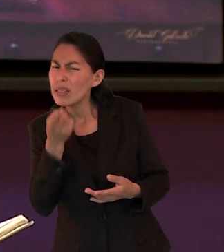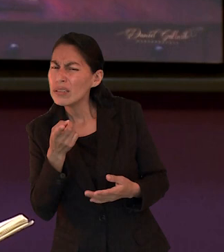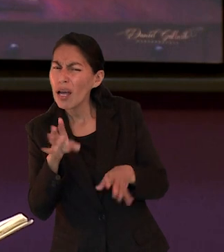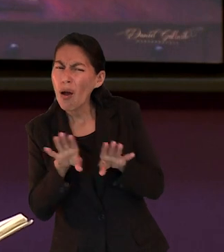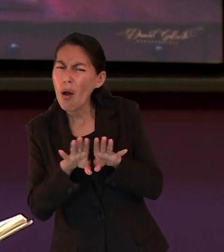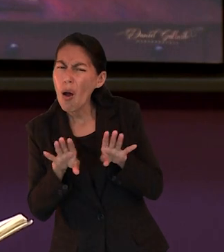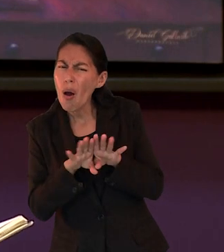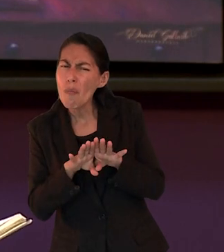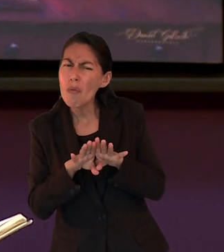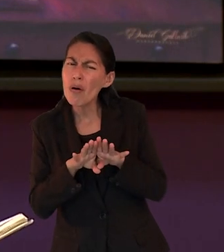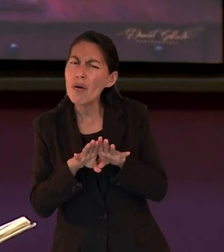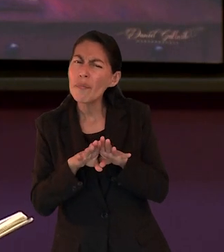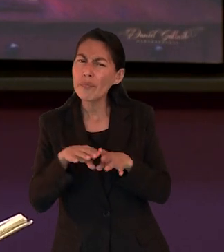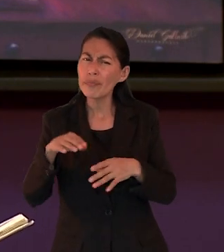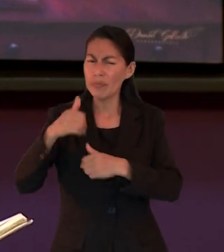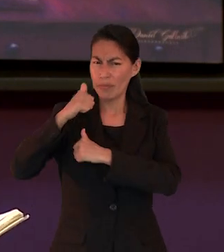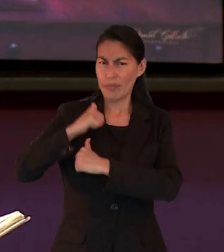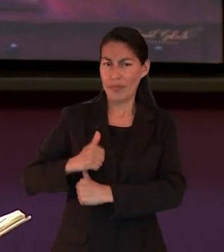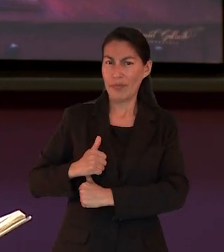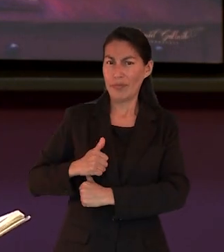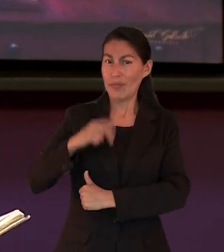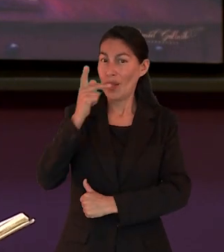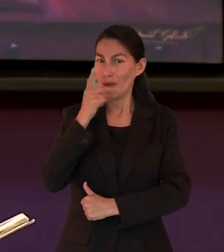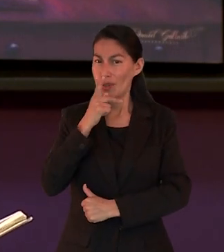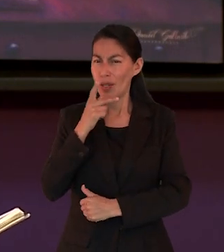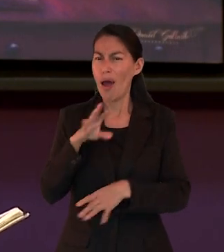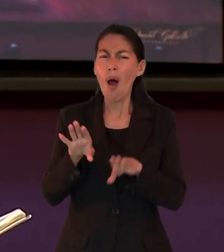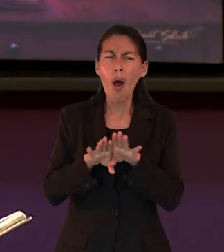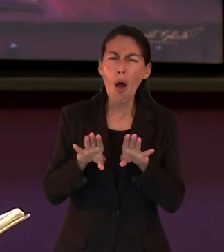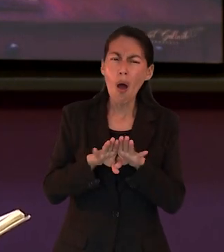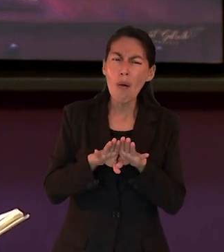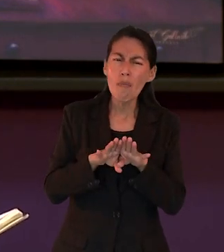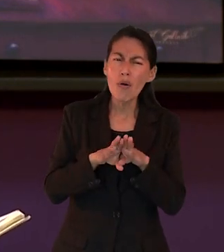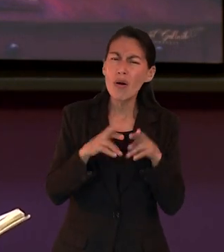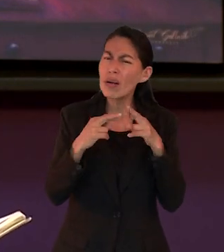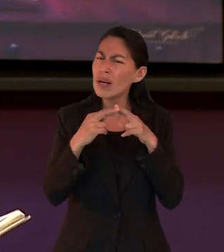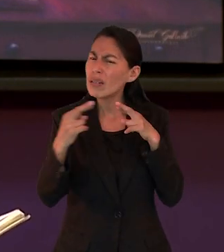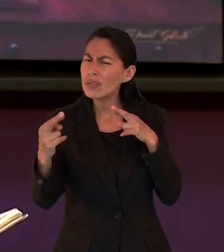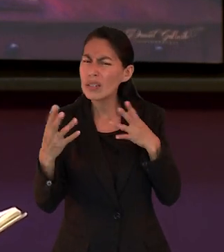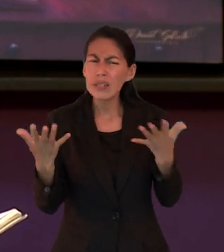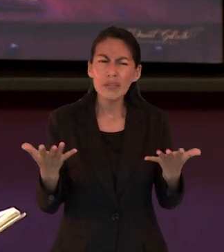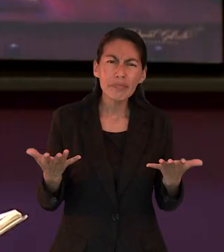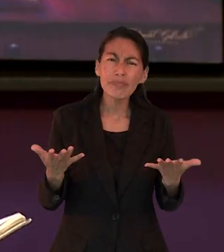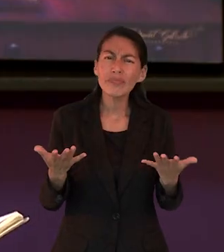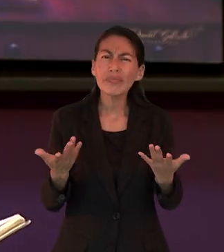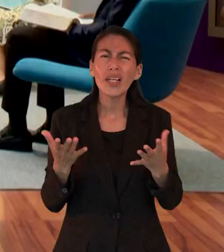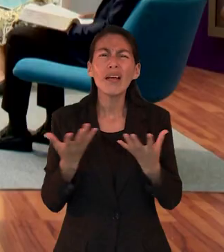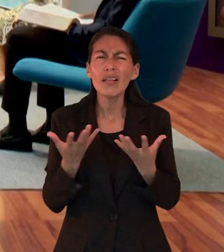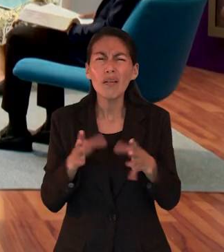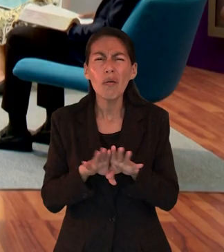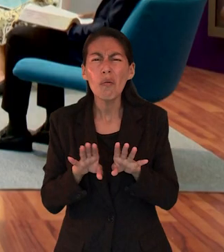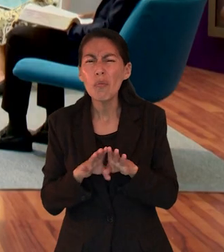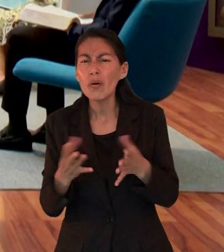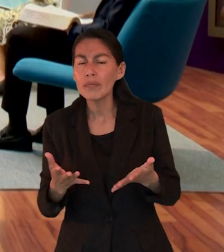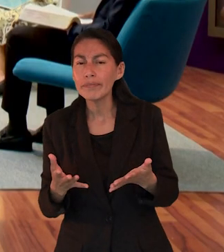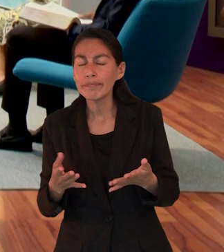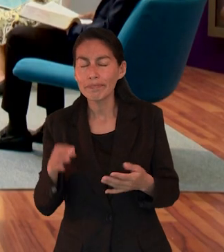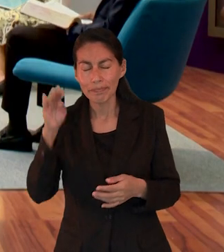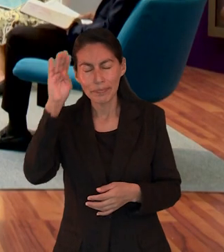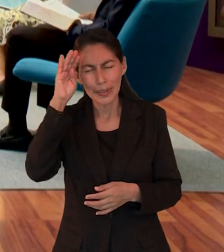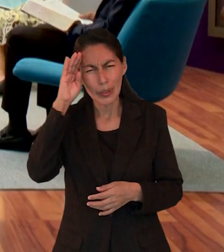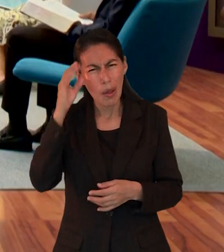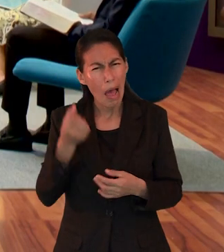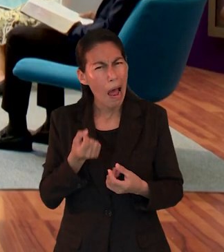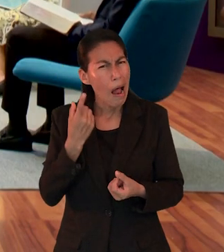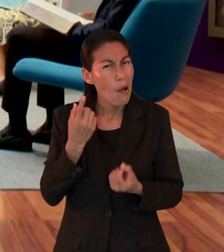cómo debemos relacionarnos con nuestros dirigentes? En este caso, pues, nuestros pastores, nuestros líderes de iglesia. Y creo que ahí